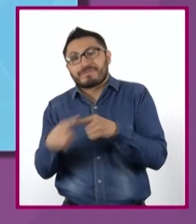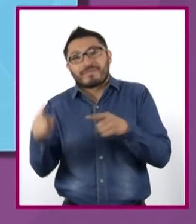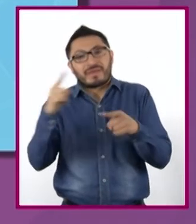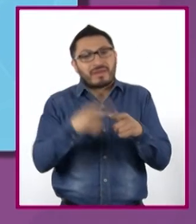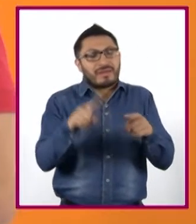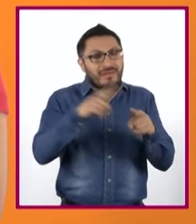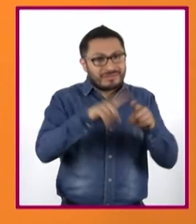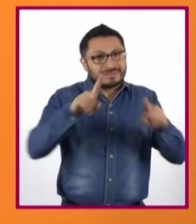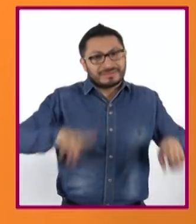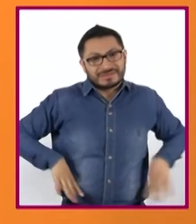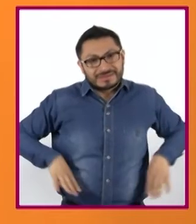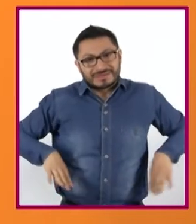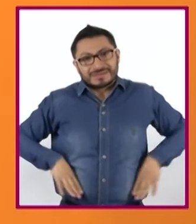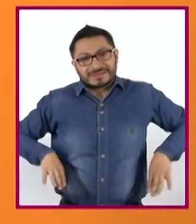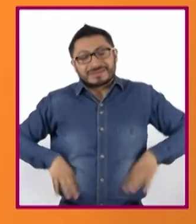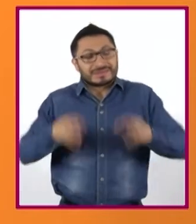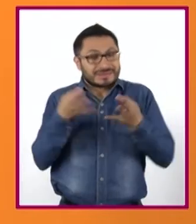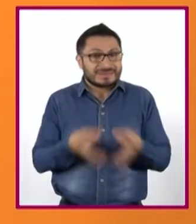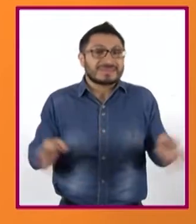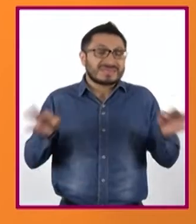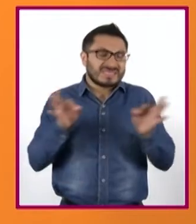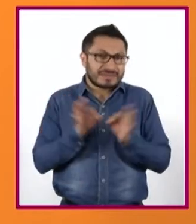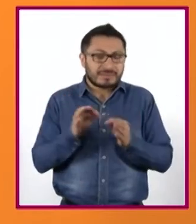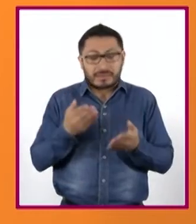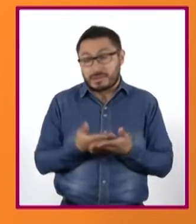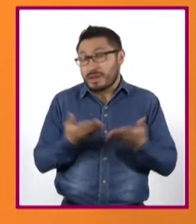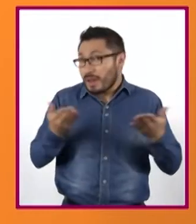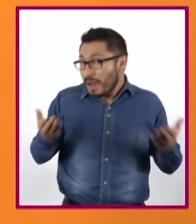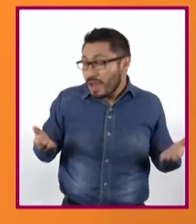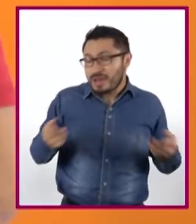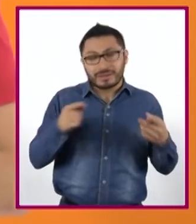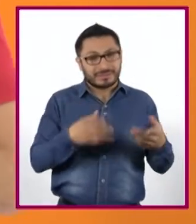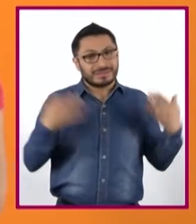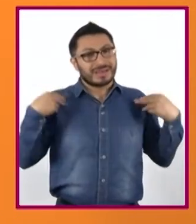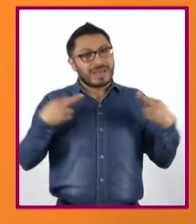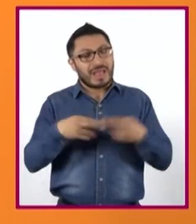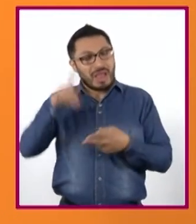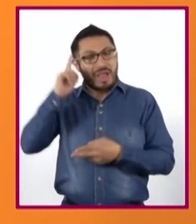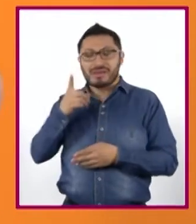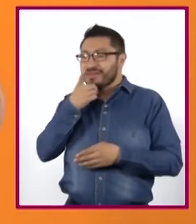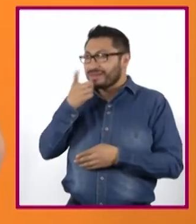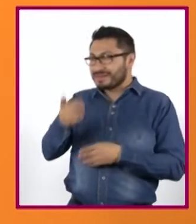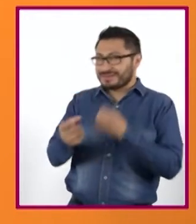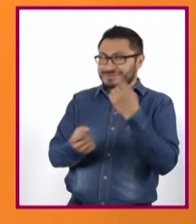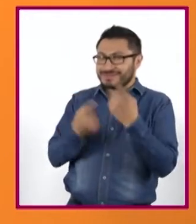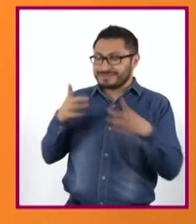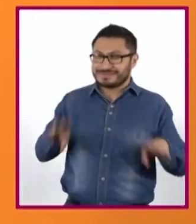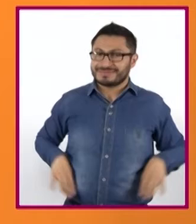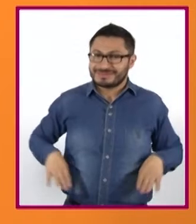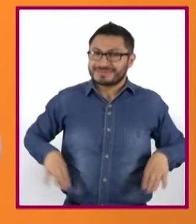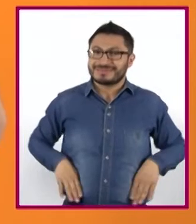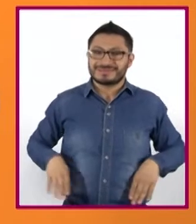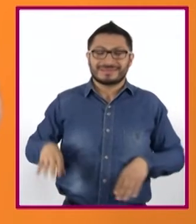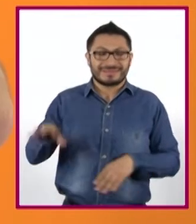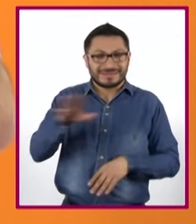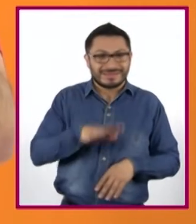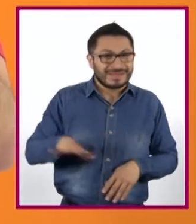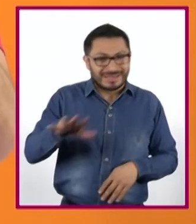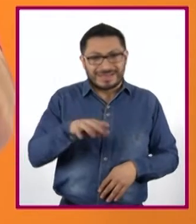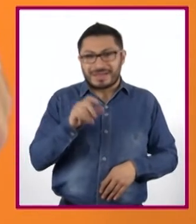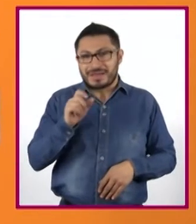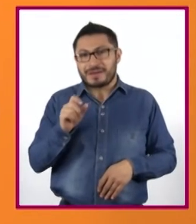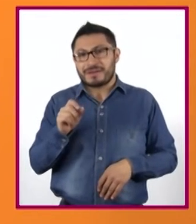marcadas. A continuación, la maestra les mencionará algunas características de esta también